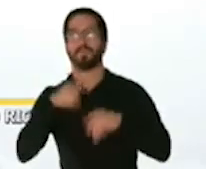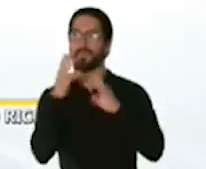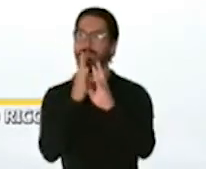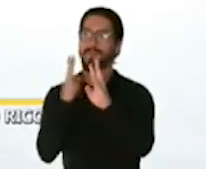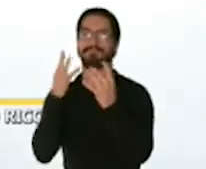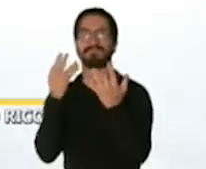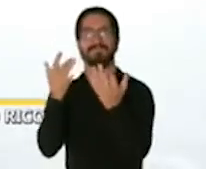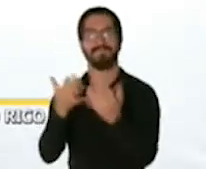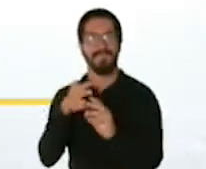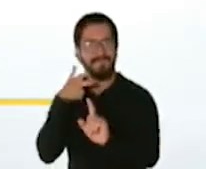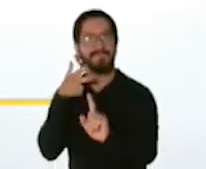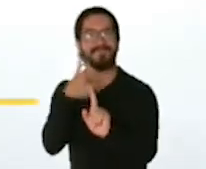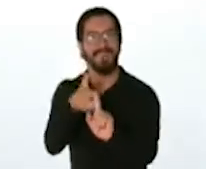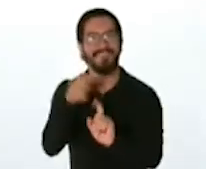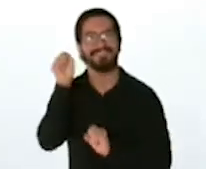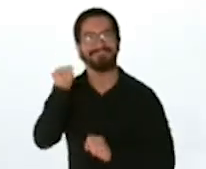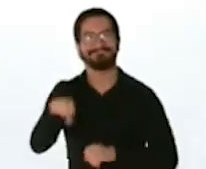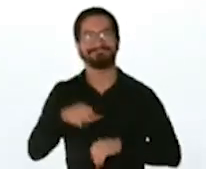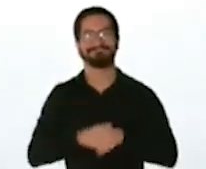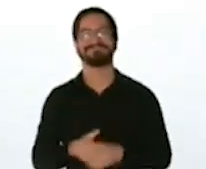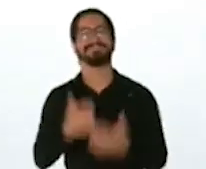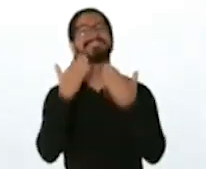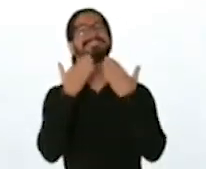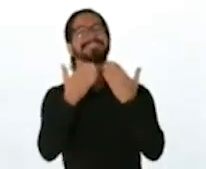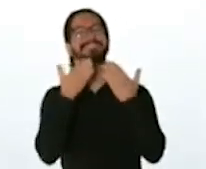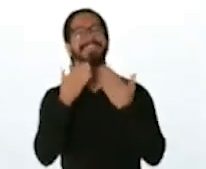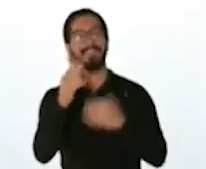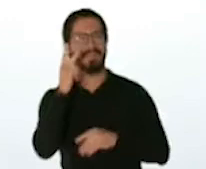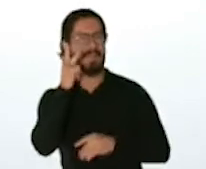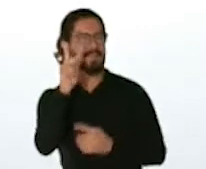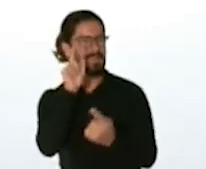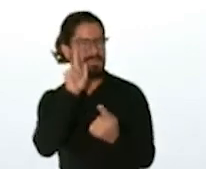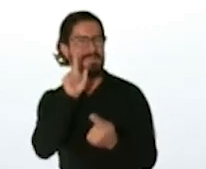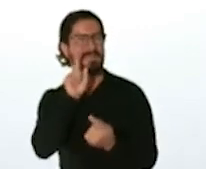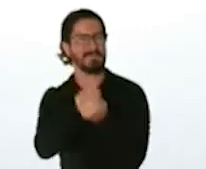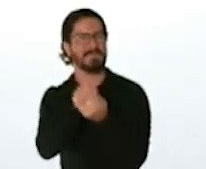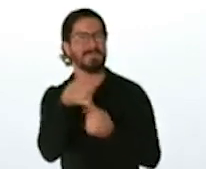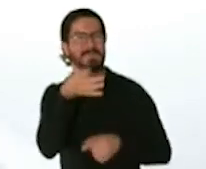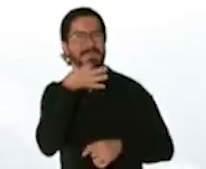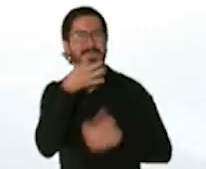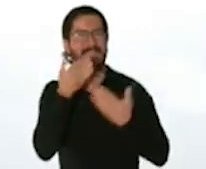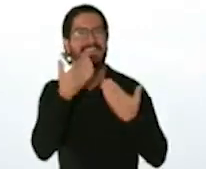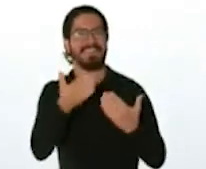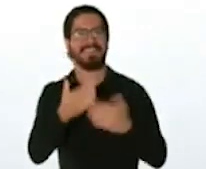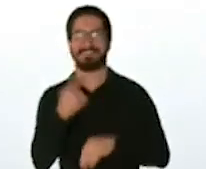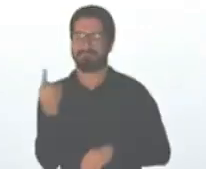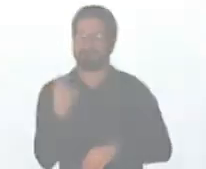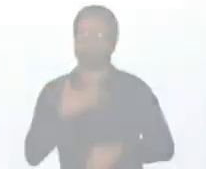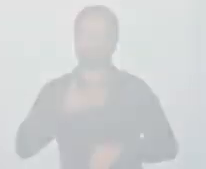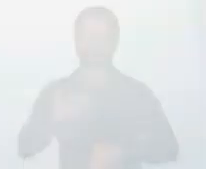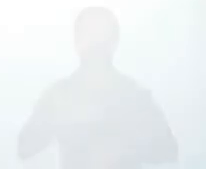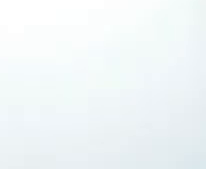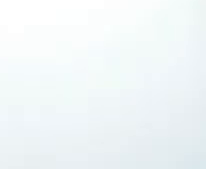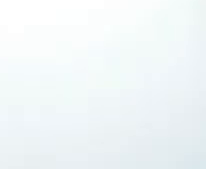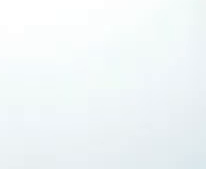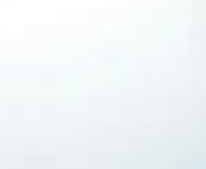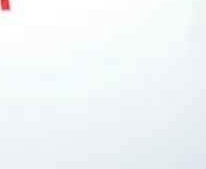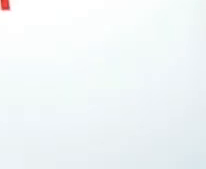para vacunarnos pues muchísimas gracias doctor que esté bien nos vemos pronto siempre bueno